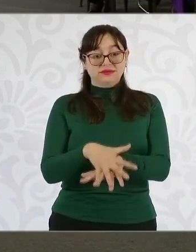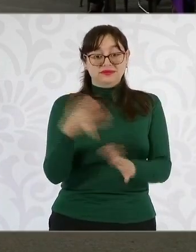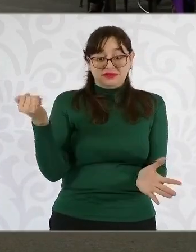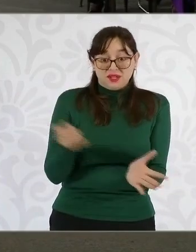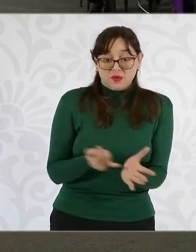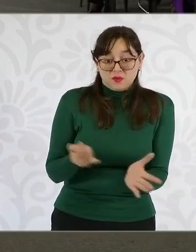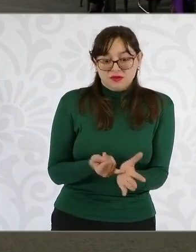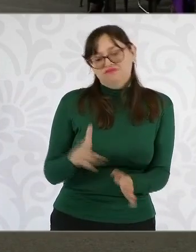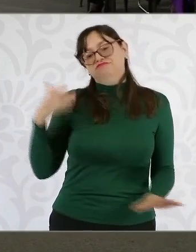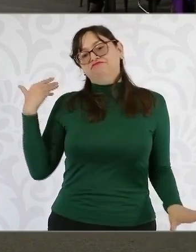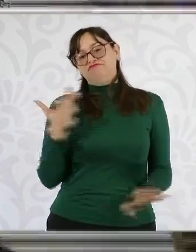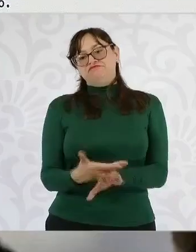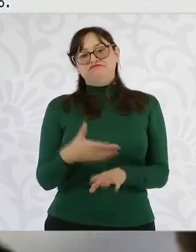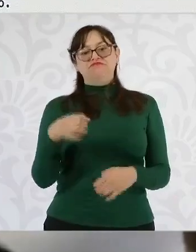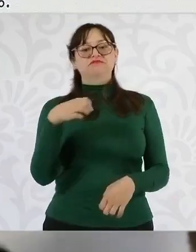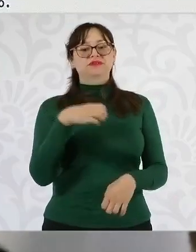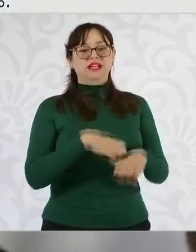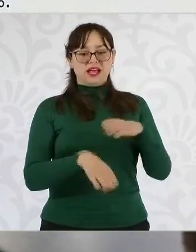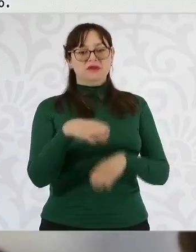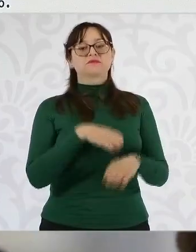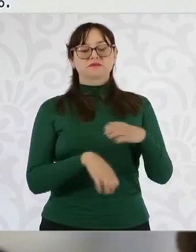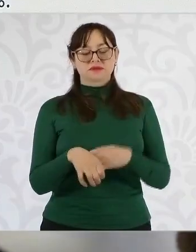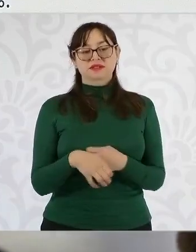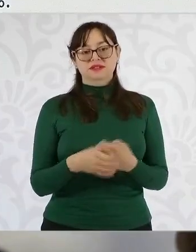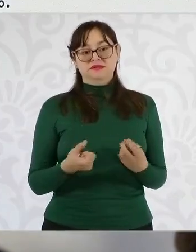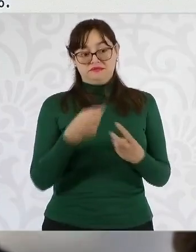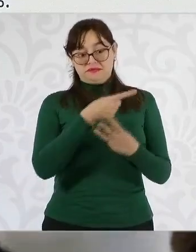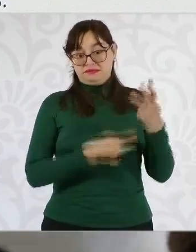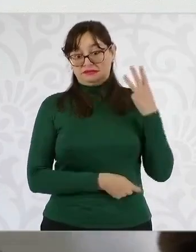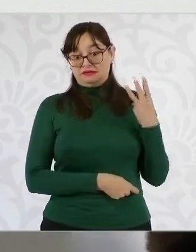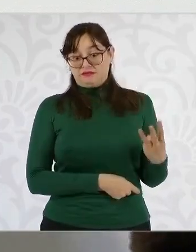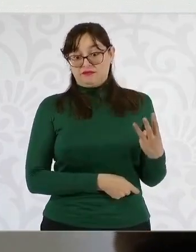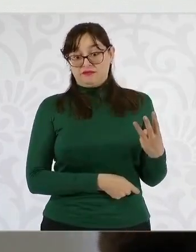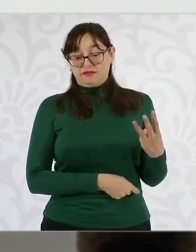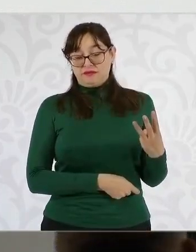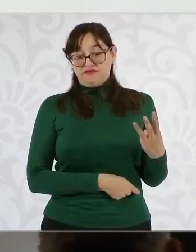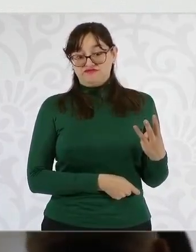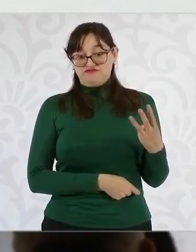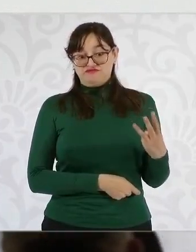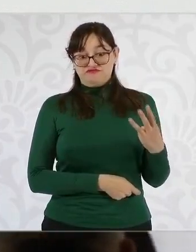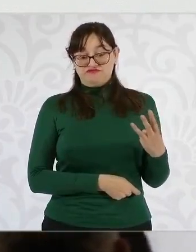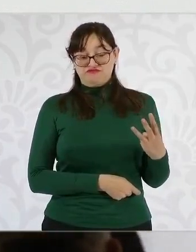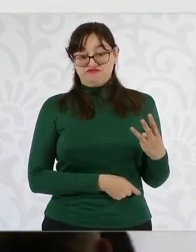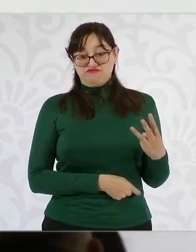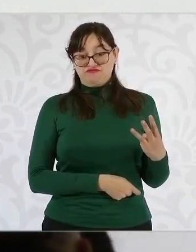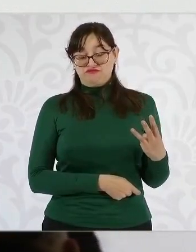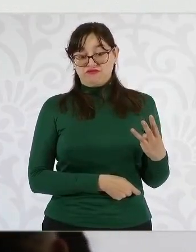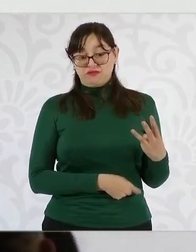primordialmente a este complejo industrial y tecnológico, cuyos principales exponentes